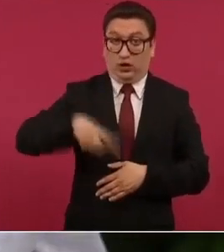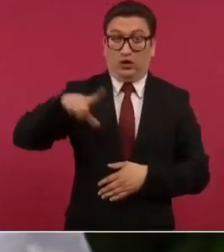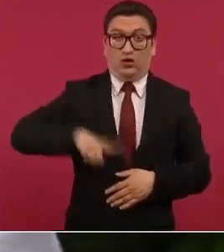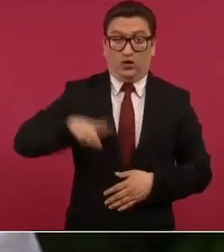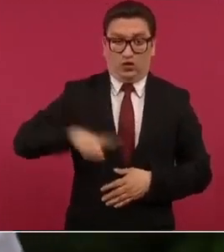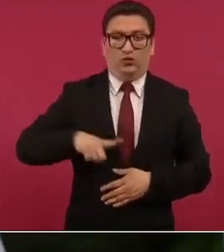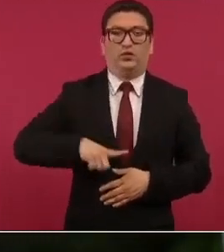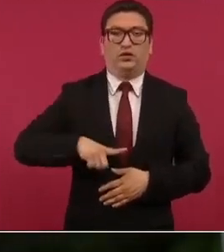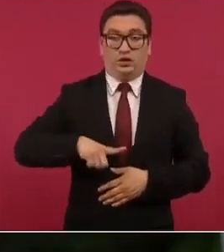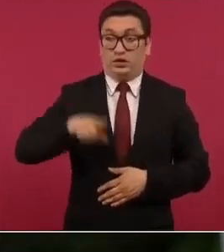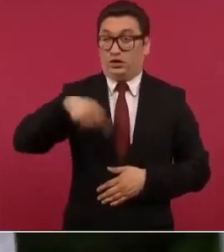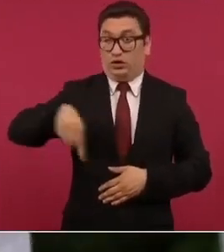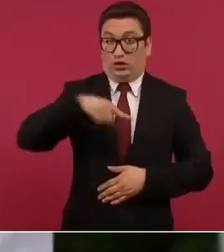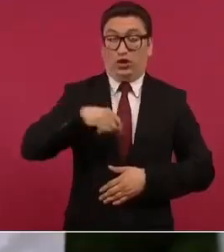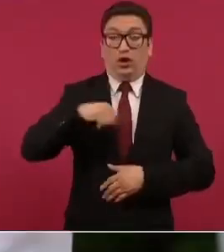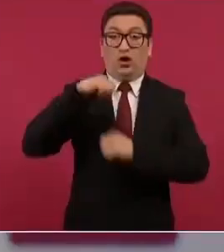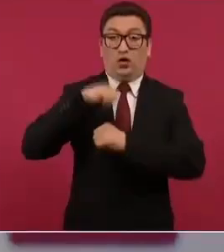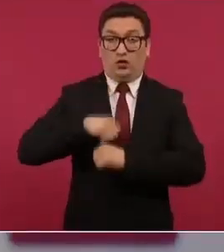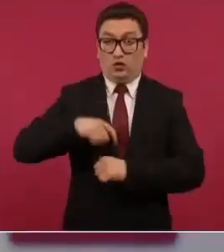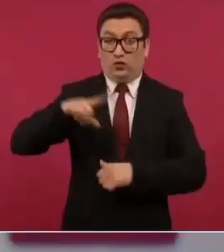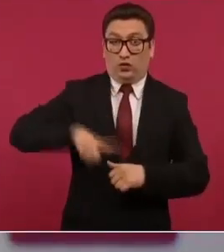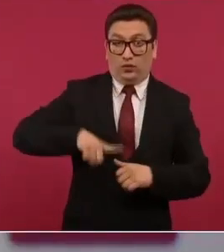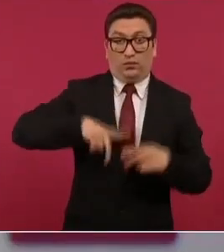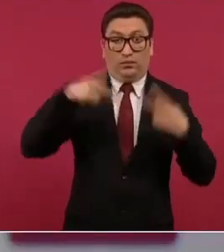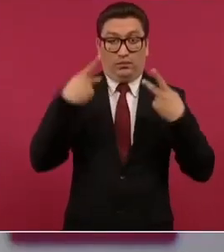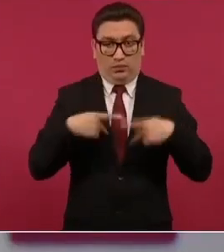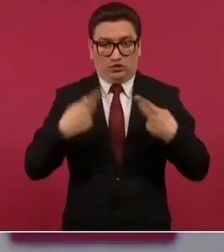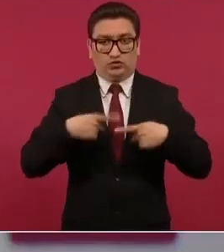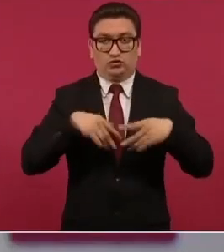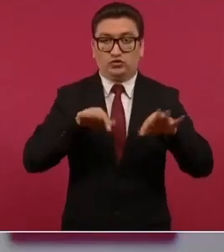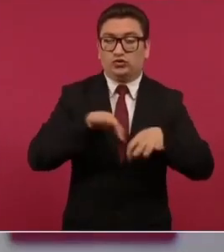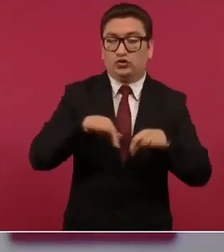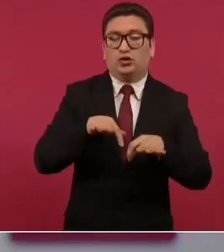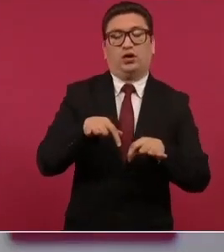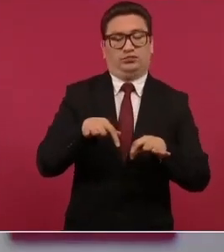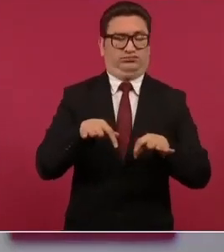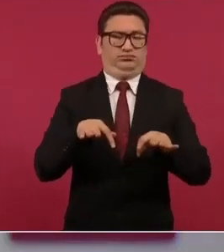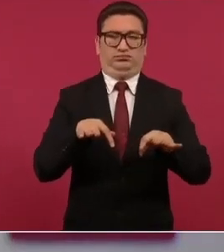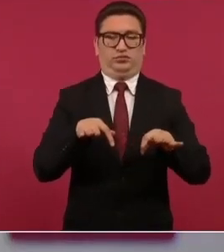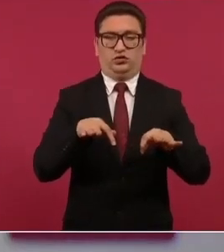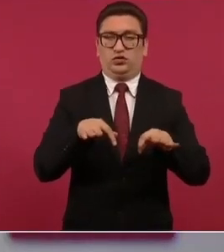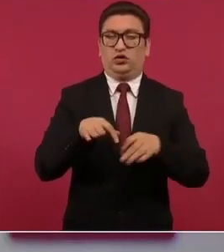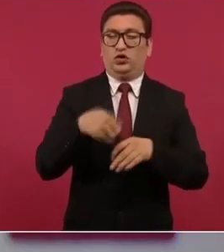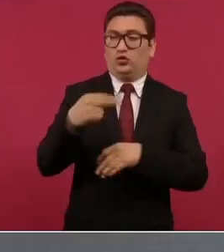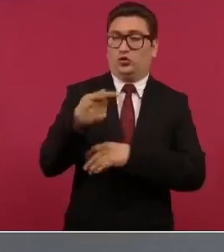no hay funcionarios lo tengo que decir aunque